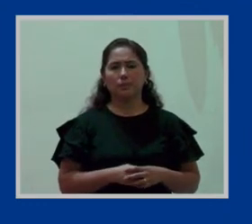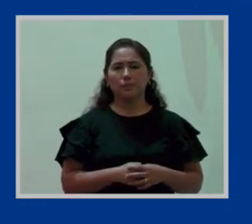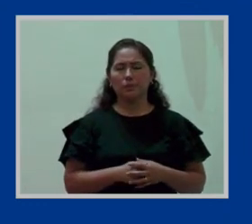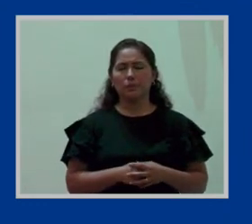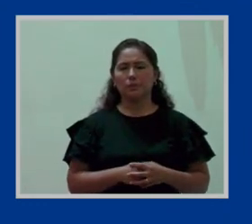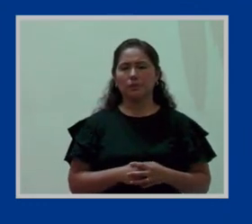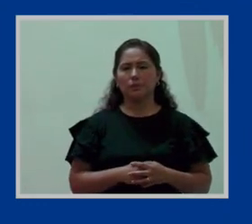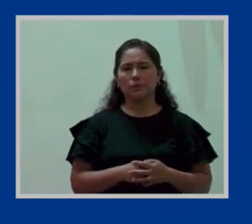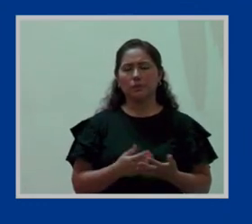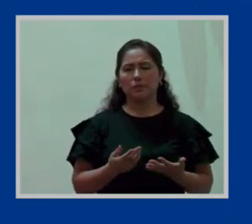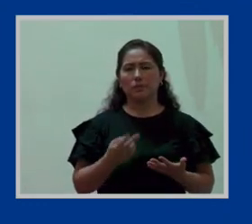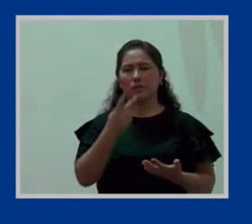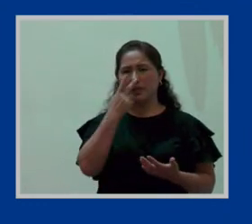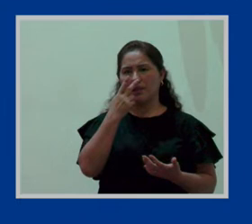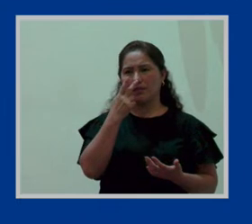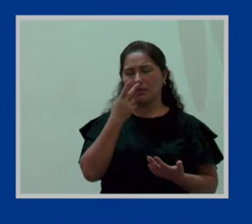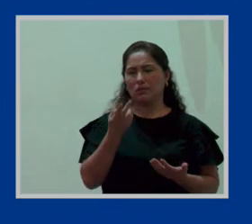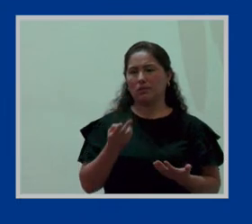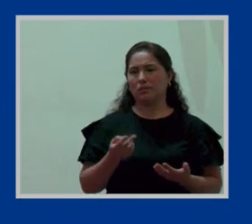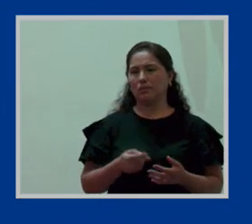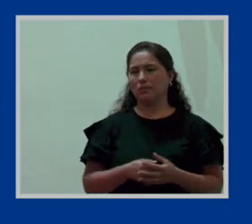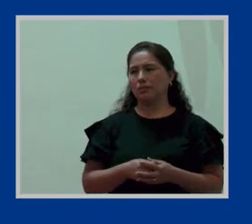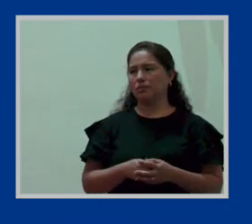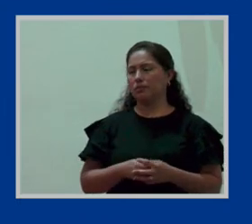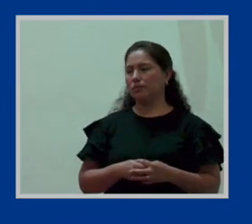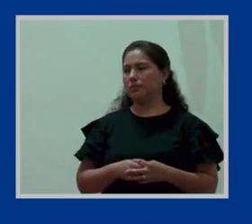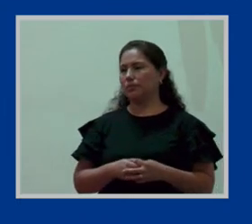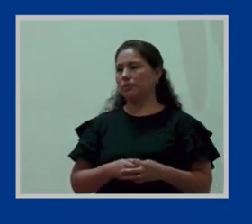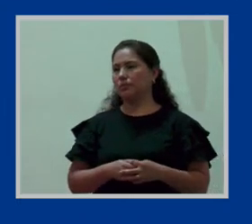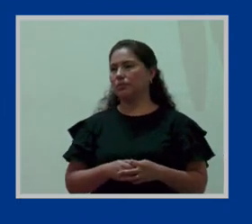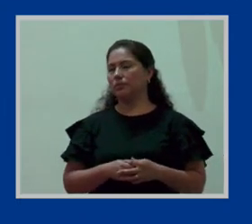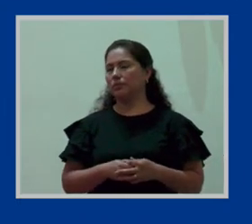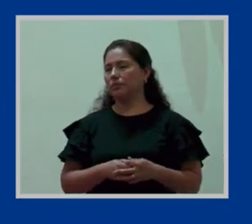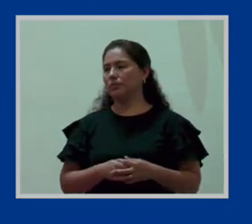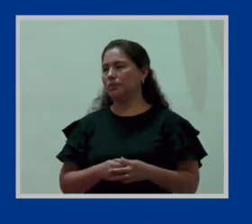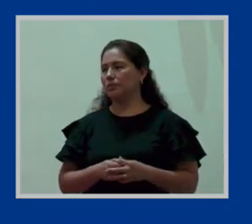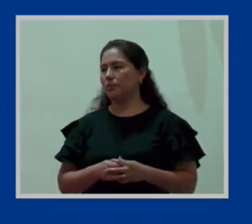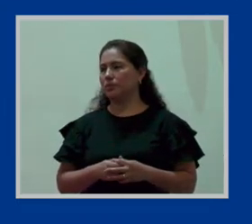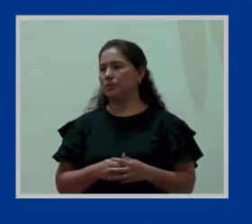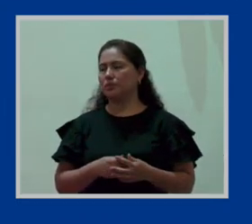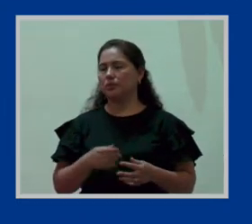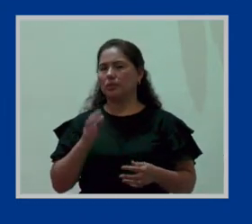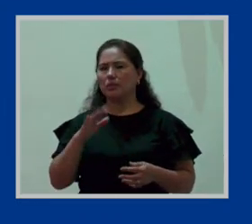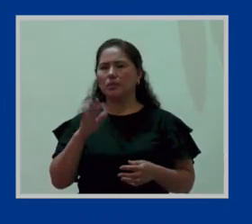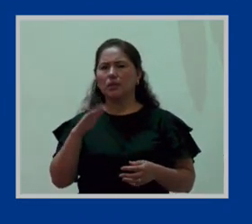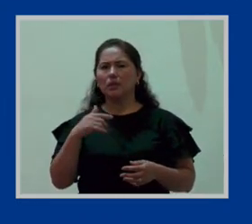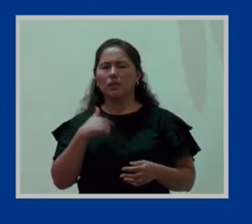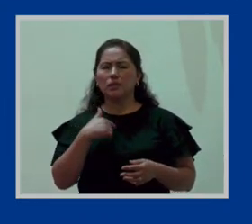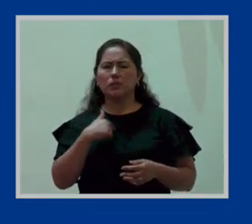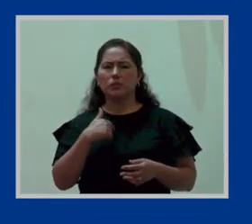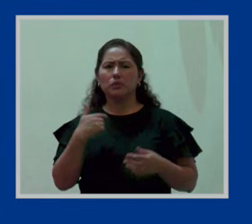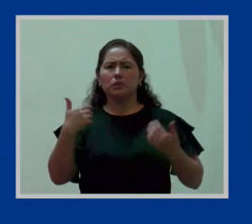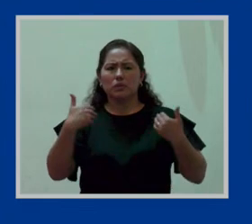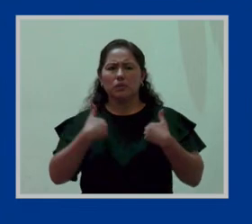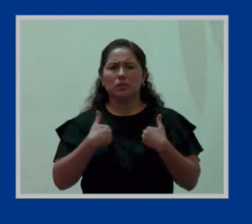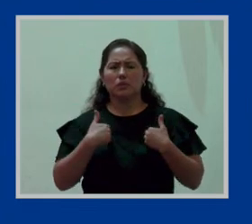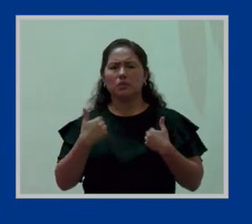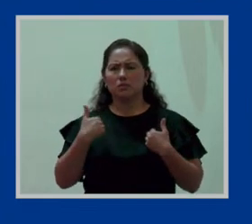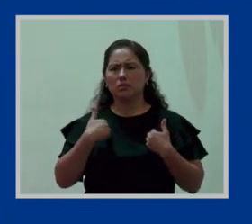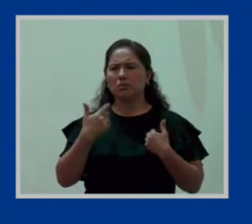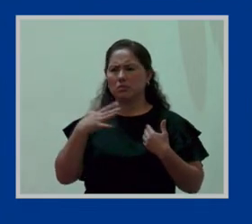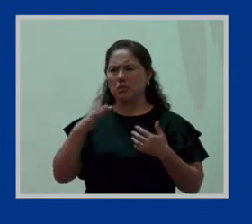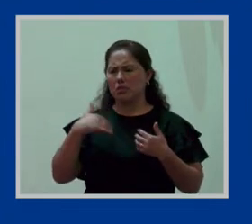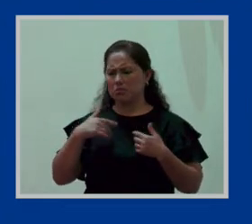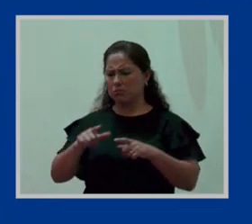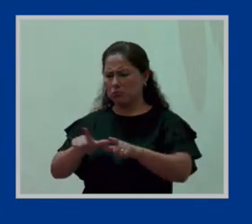Por otro lado, el lavabo. Señor, bueno, yo tengo punto de agua y desagüe.